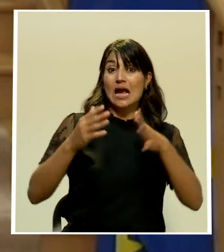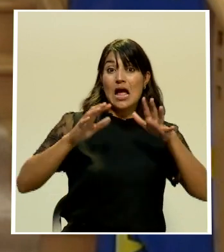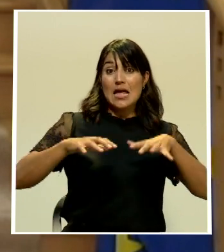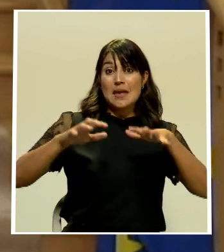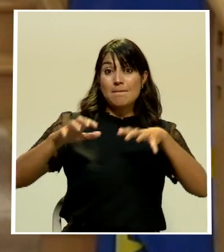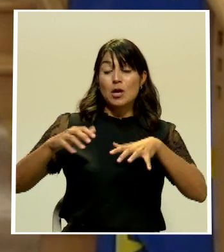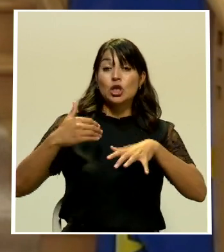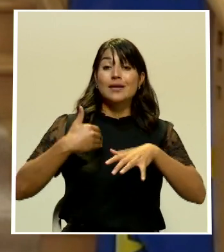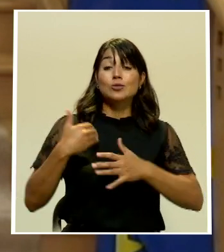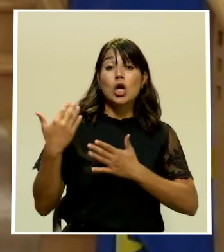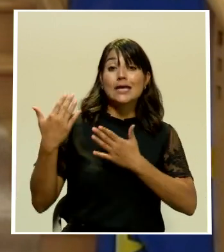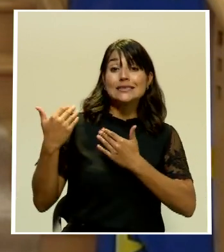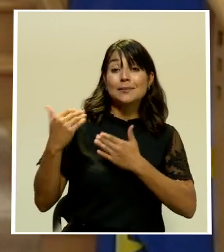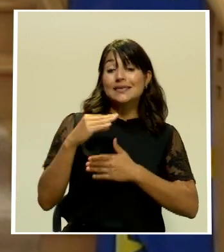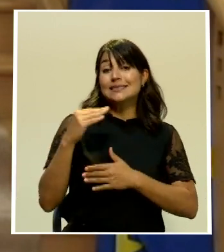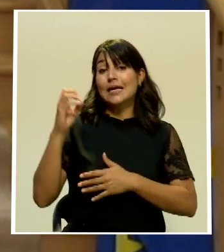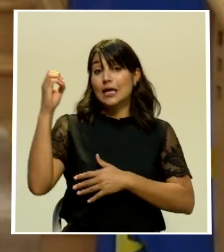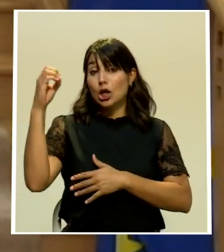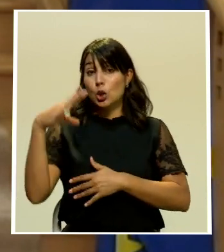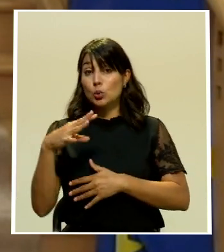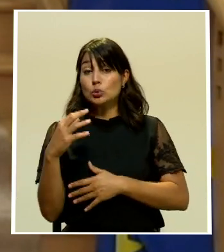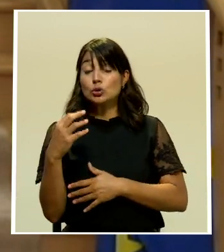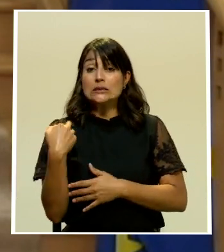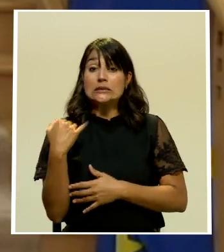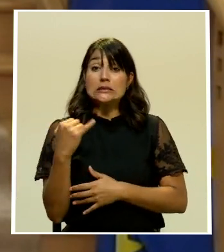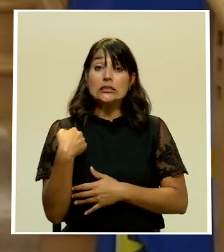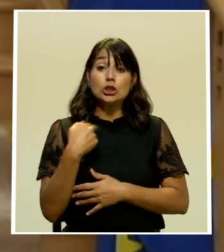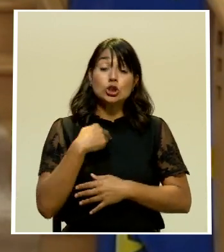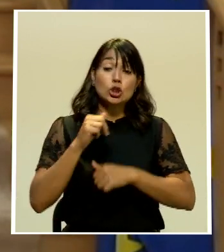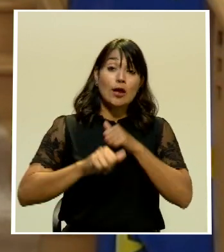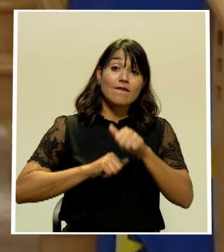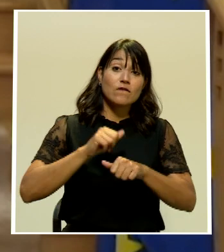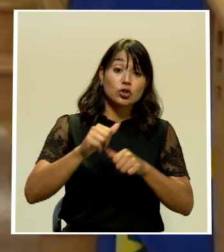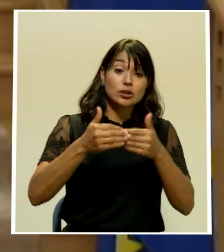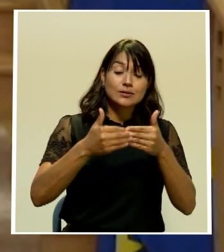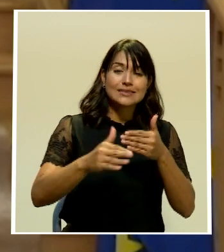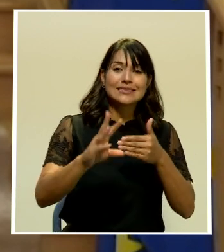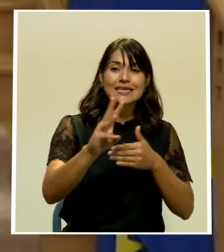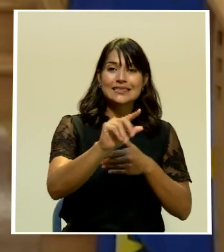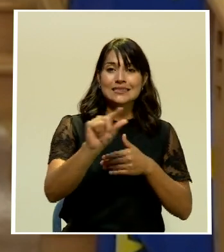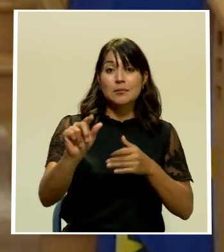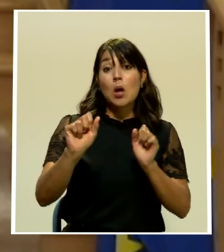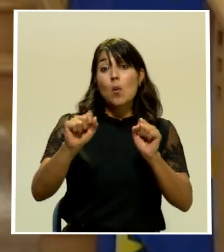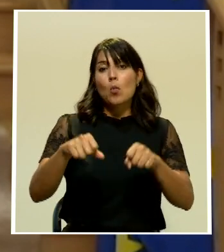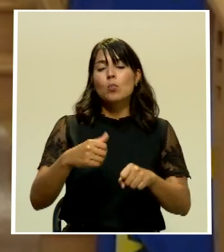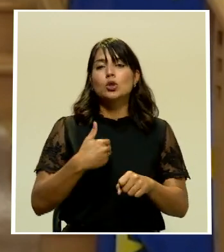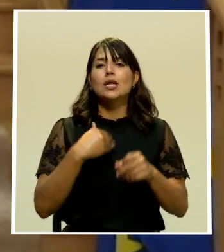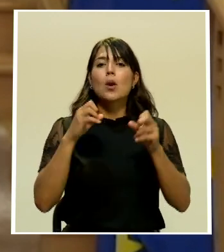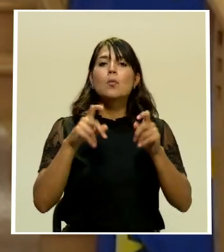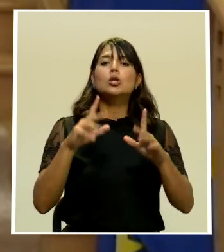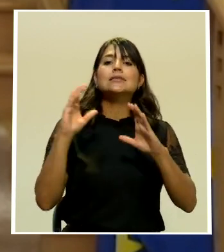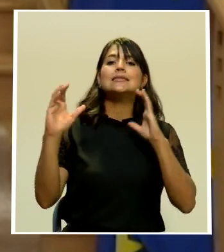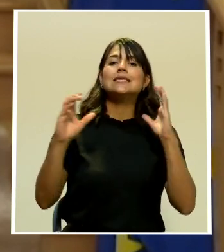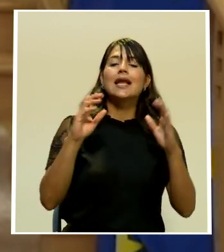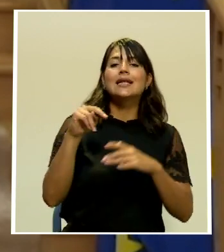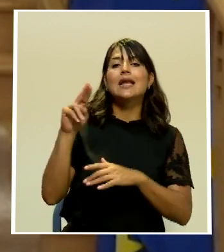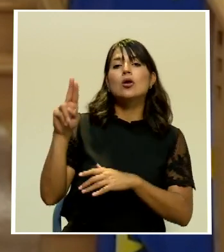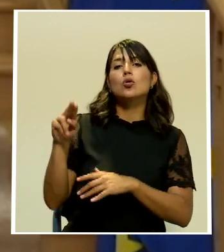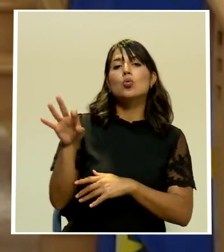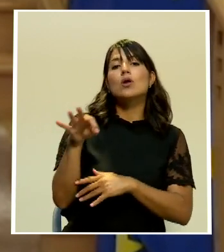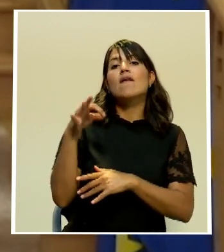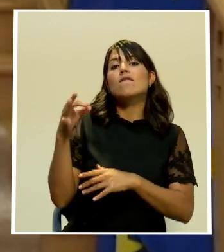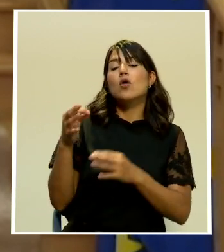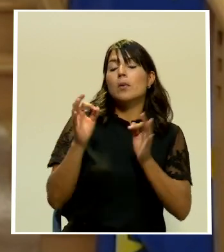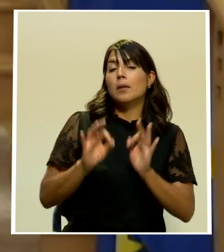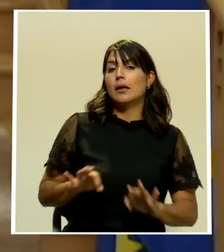esperanza y hay luz si nos esforzamos juntos durante las próximas seis semanas tendremos la oportunidad de celebrar la Navidad de una manera